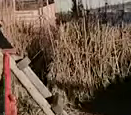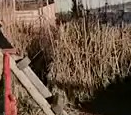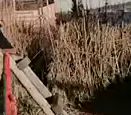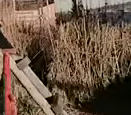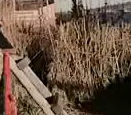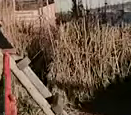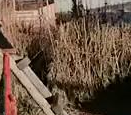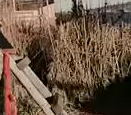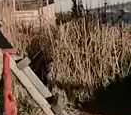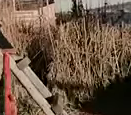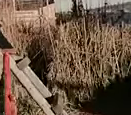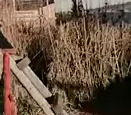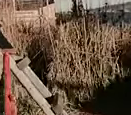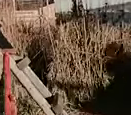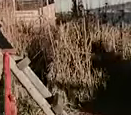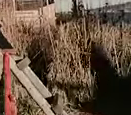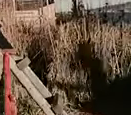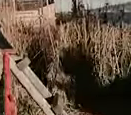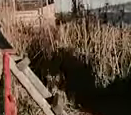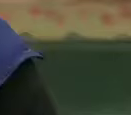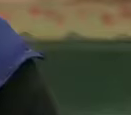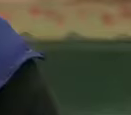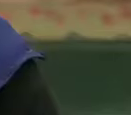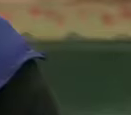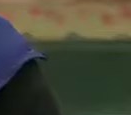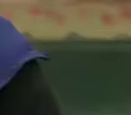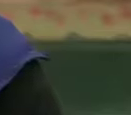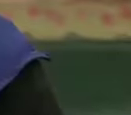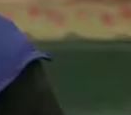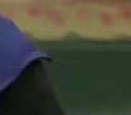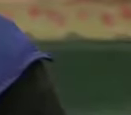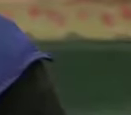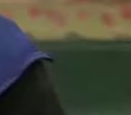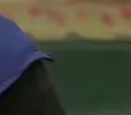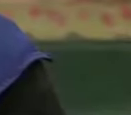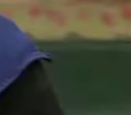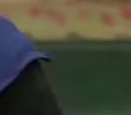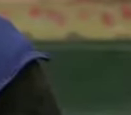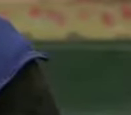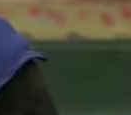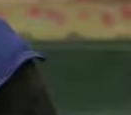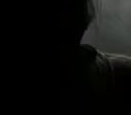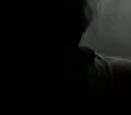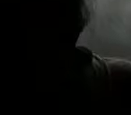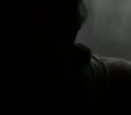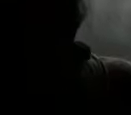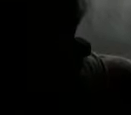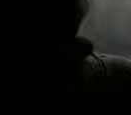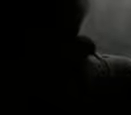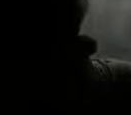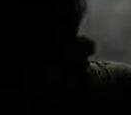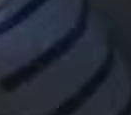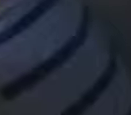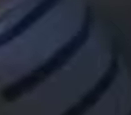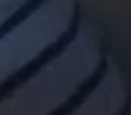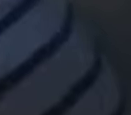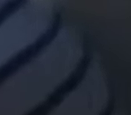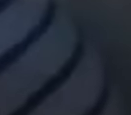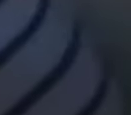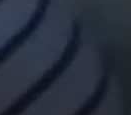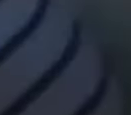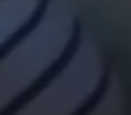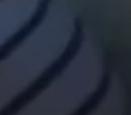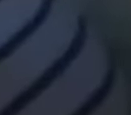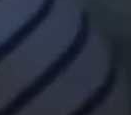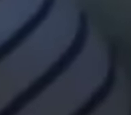Tenemos derecho al juego, al descanso y a las actividades recreativas y culturales. Tenemos derecho a